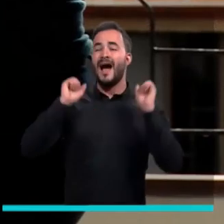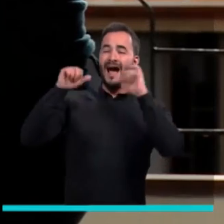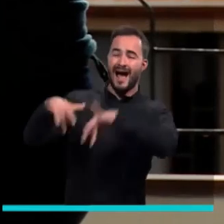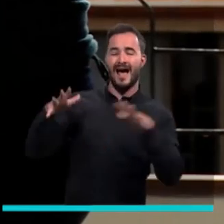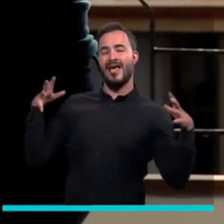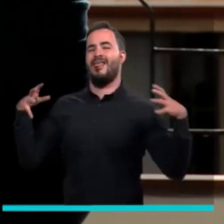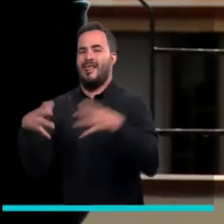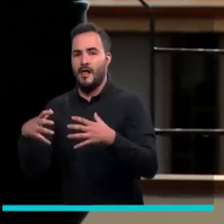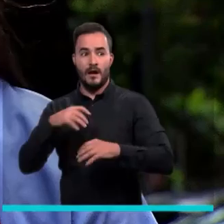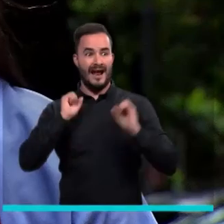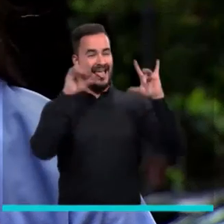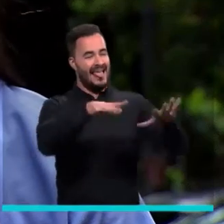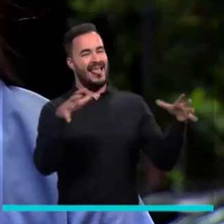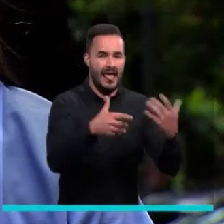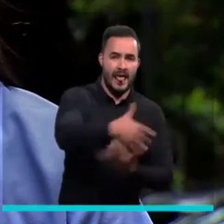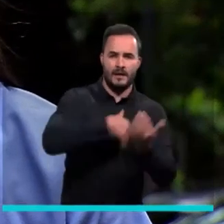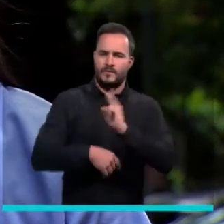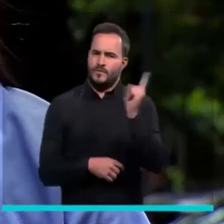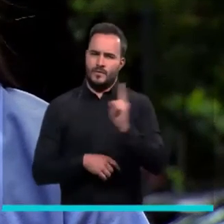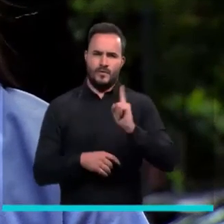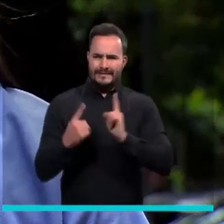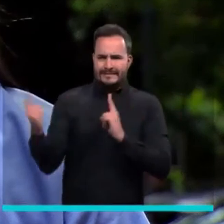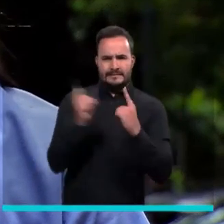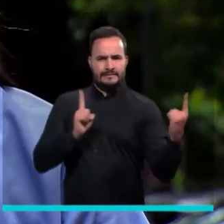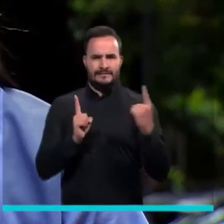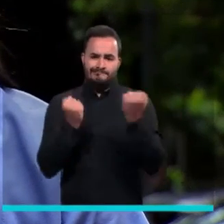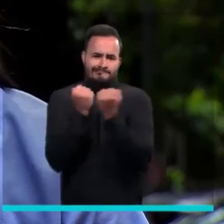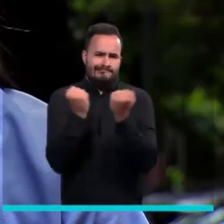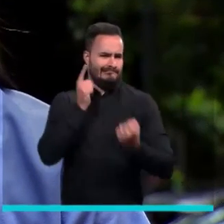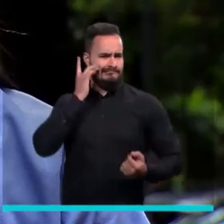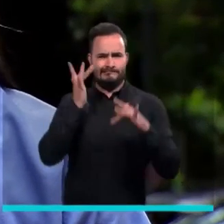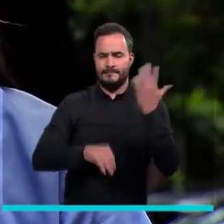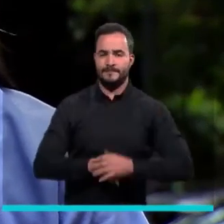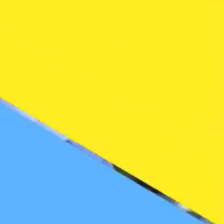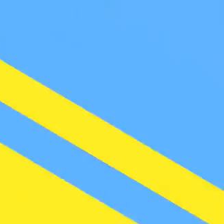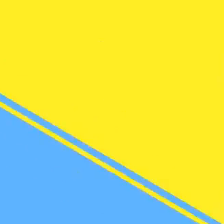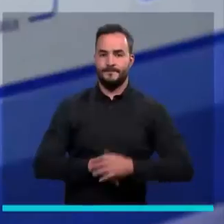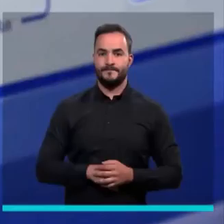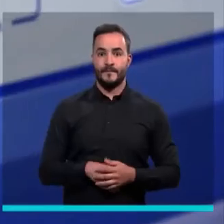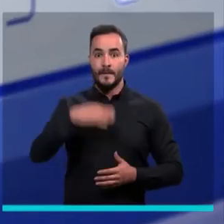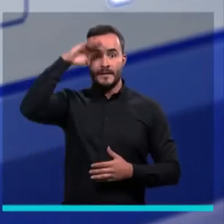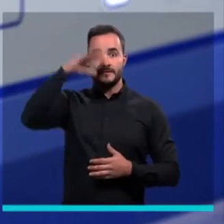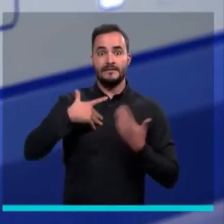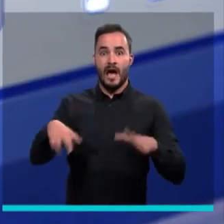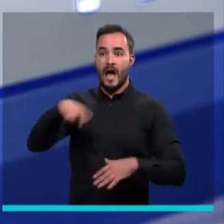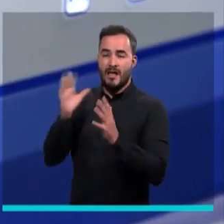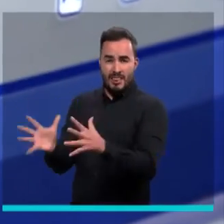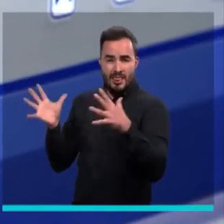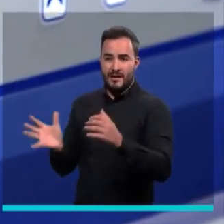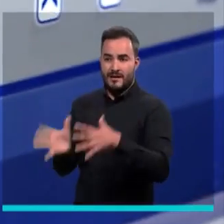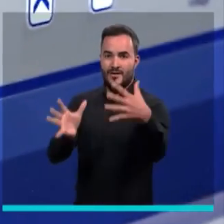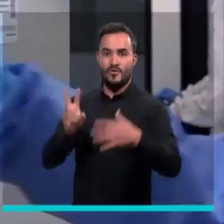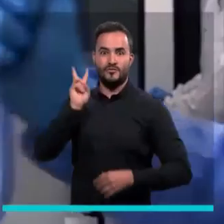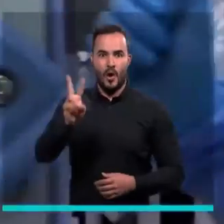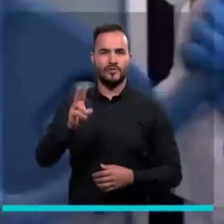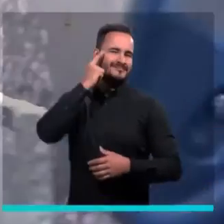traten de no estar en reuniones sociales ni en eventos que generen que la gente se aglomere. Medellín ya cuenta con dos